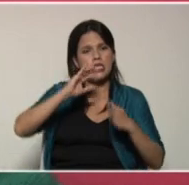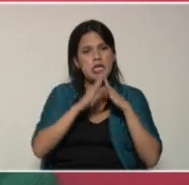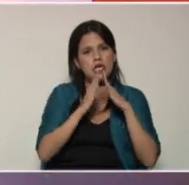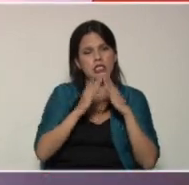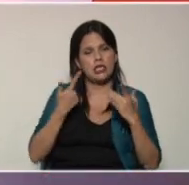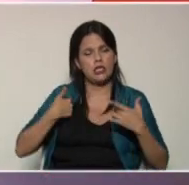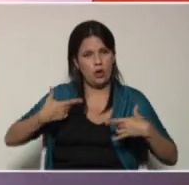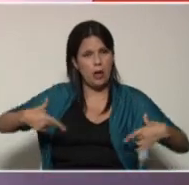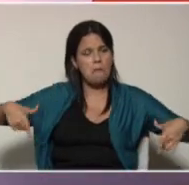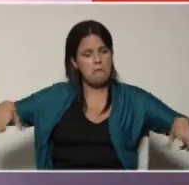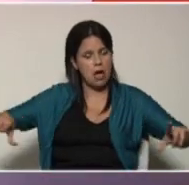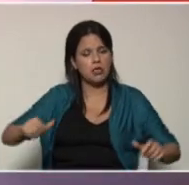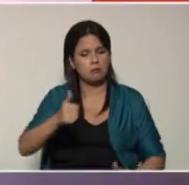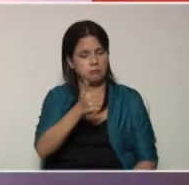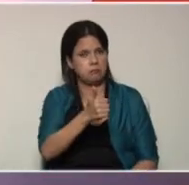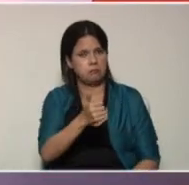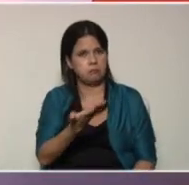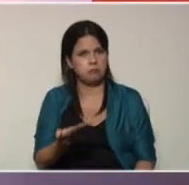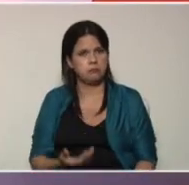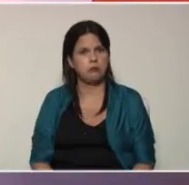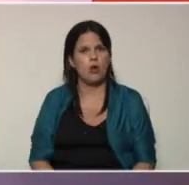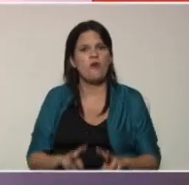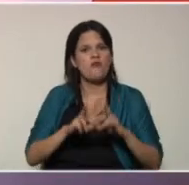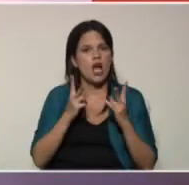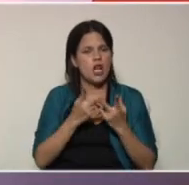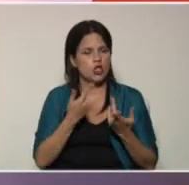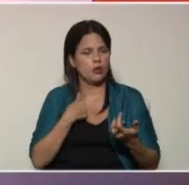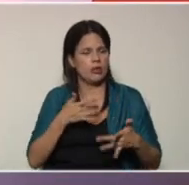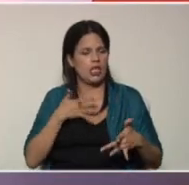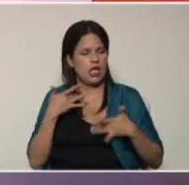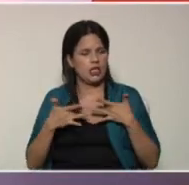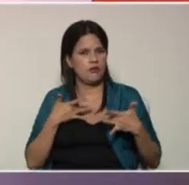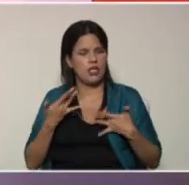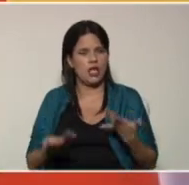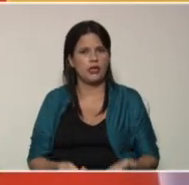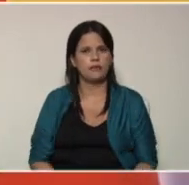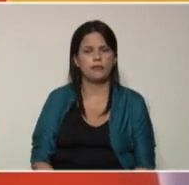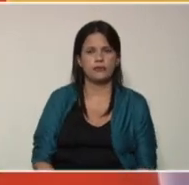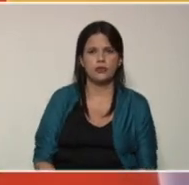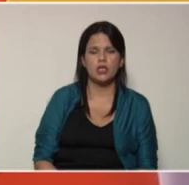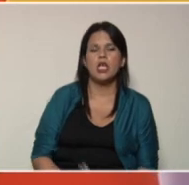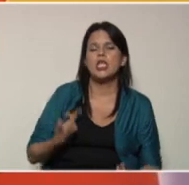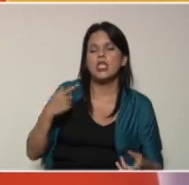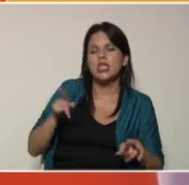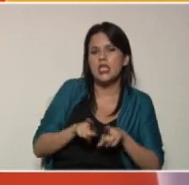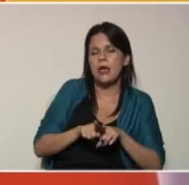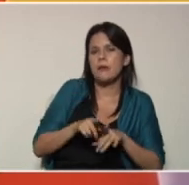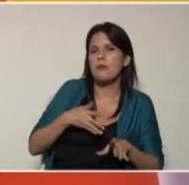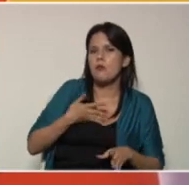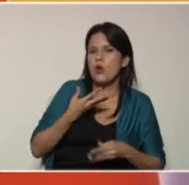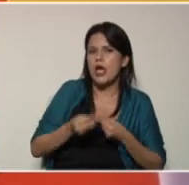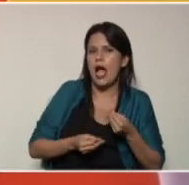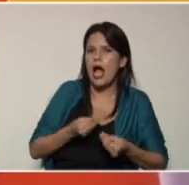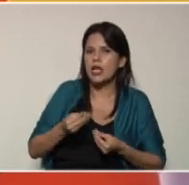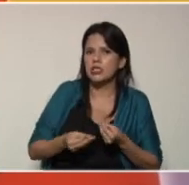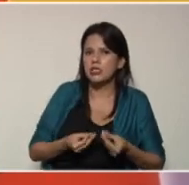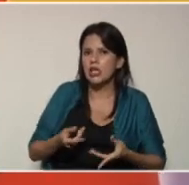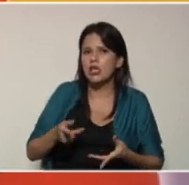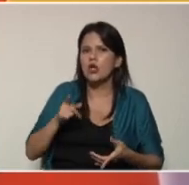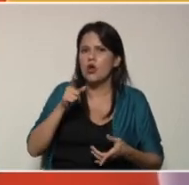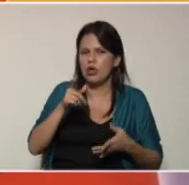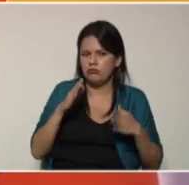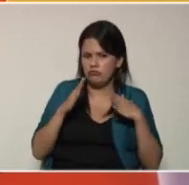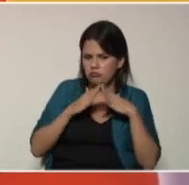geográfico muy valioso para este tipo de actividades. Exactamente también pueden hacer la preparación previa de ese suelo